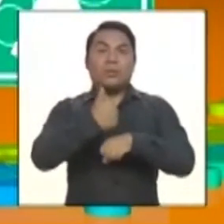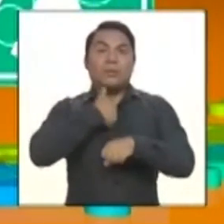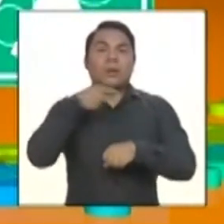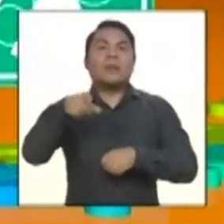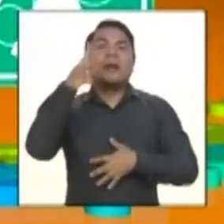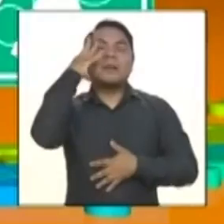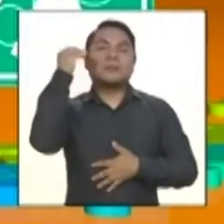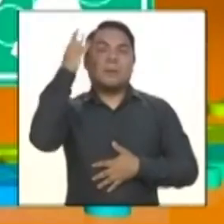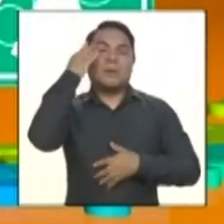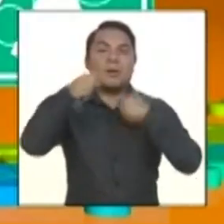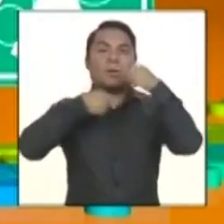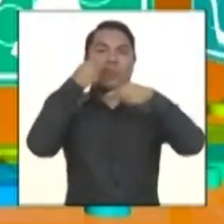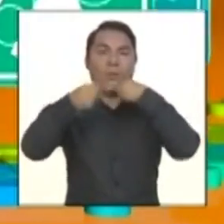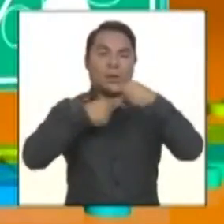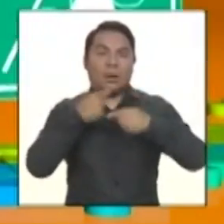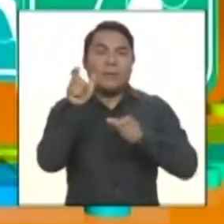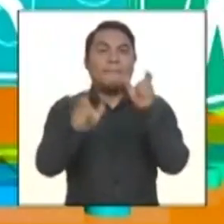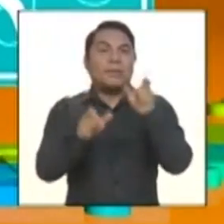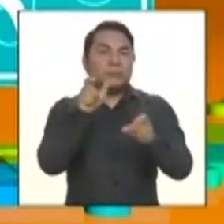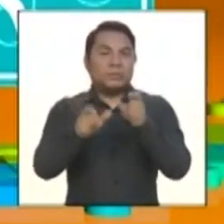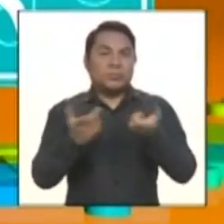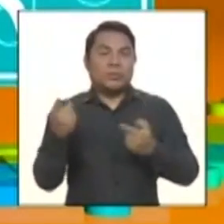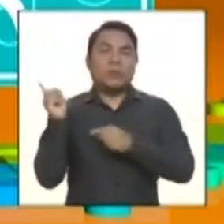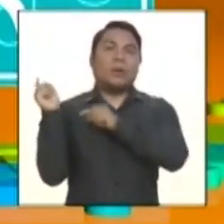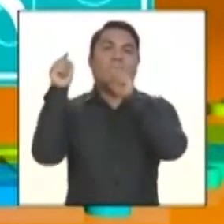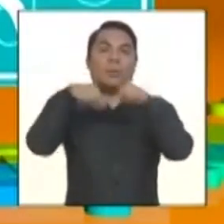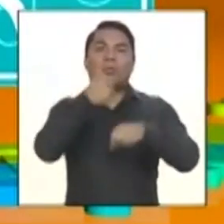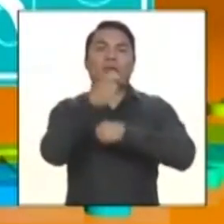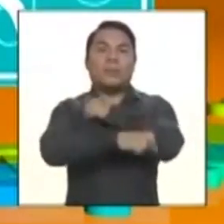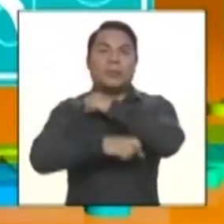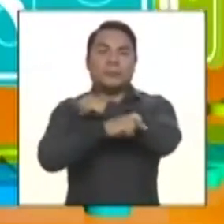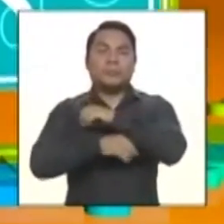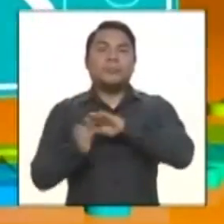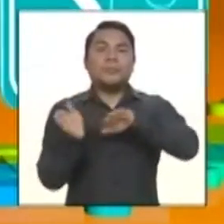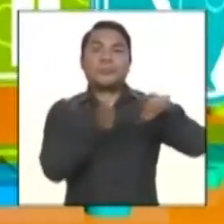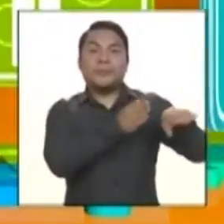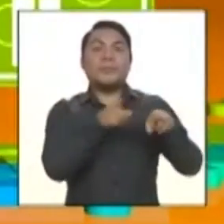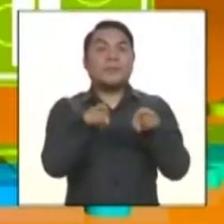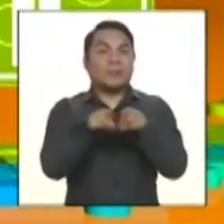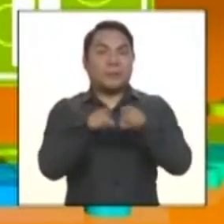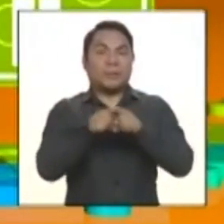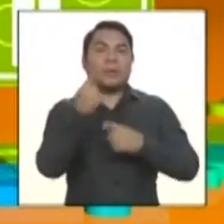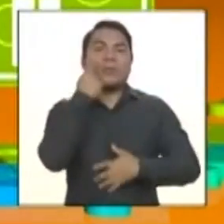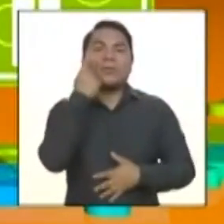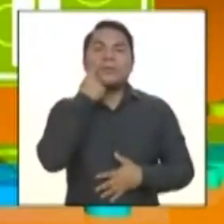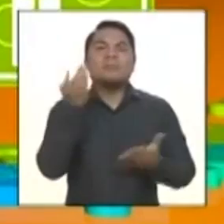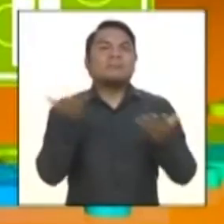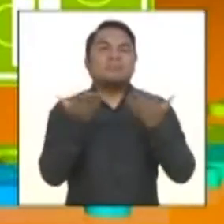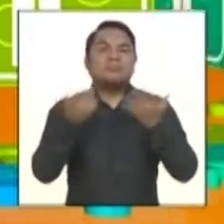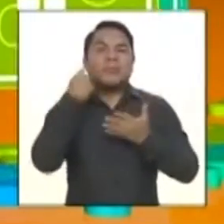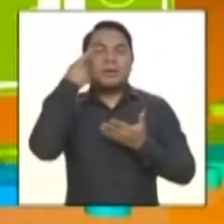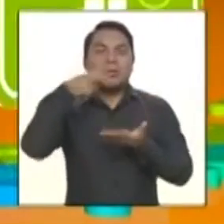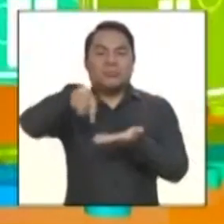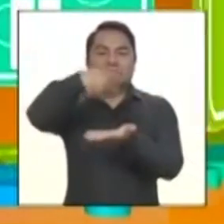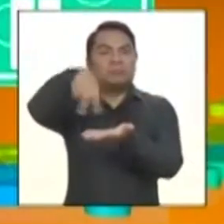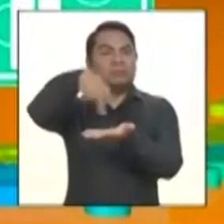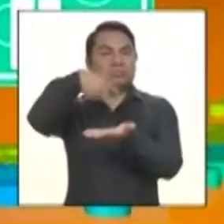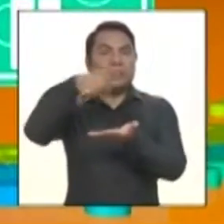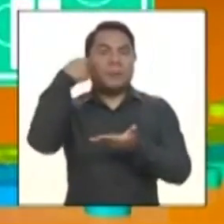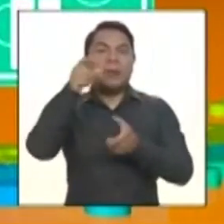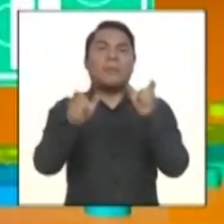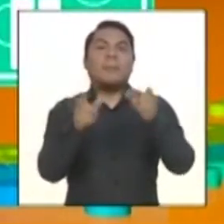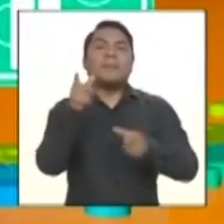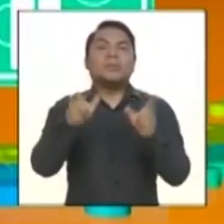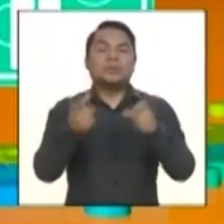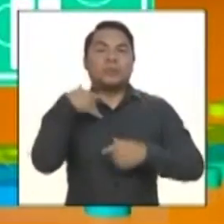de las personas migrantes que deciden salir de su país. Además, conoceremos de qué trata el psicovalet para niñas con